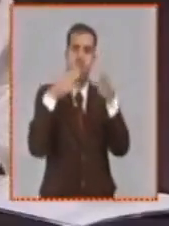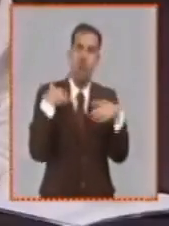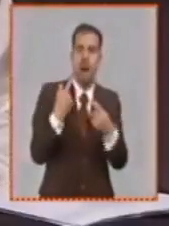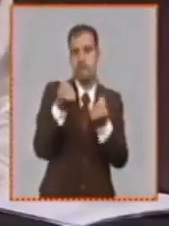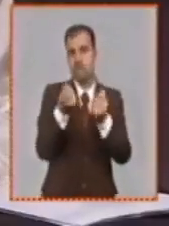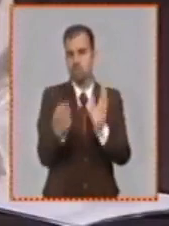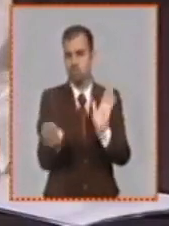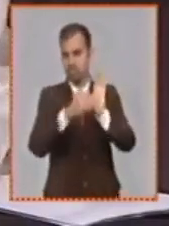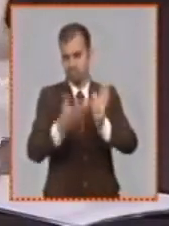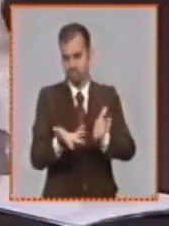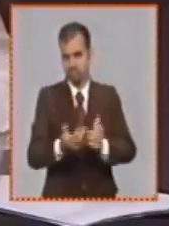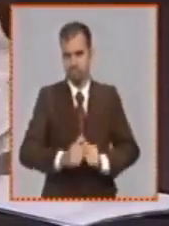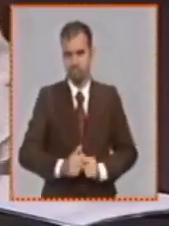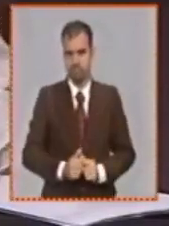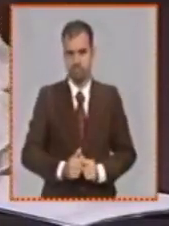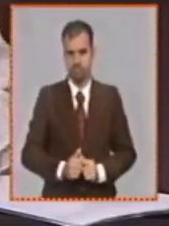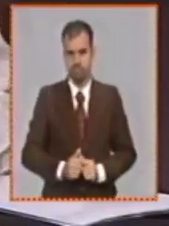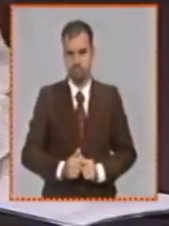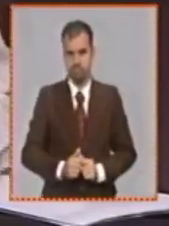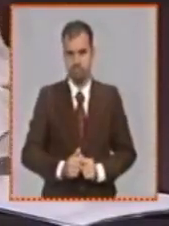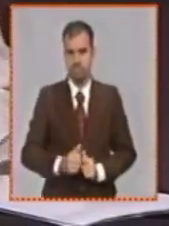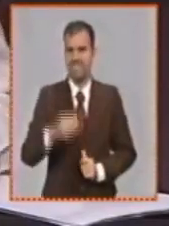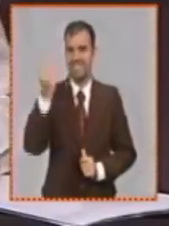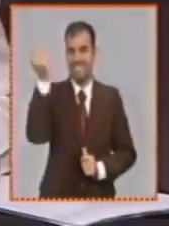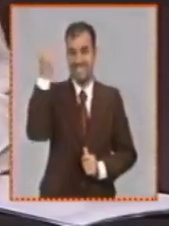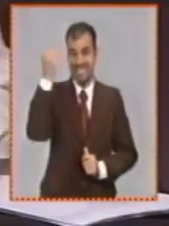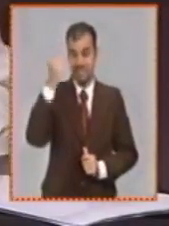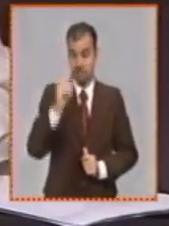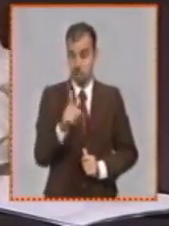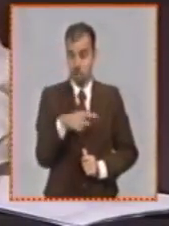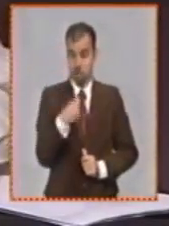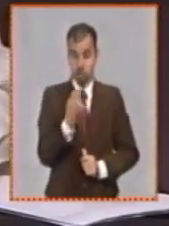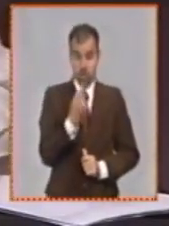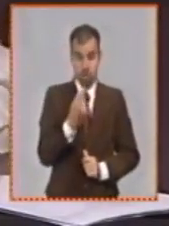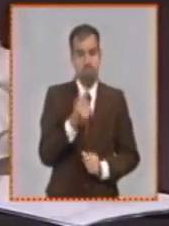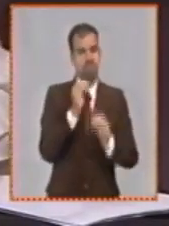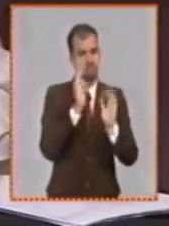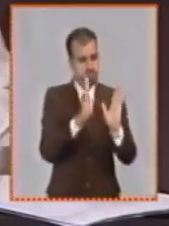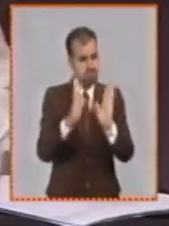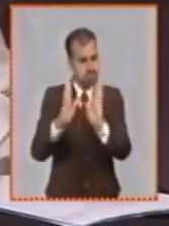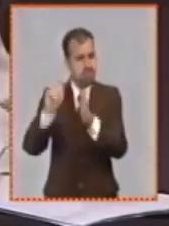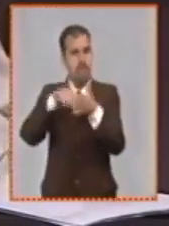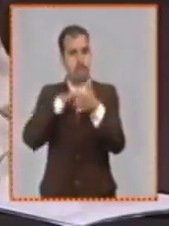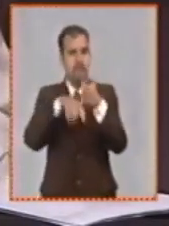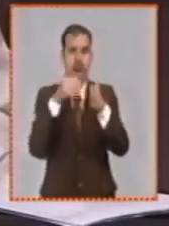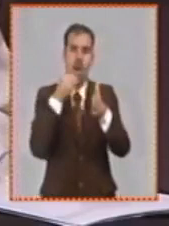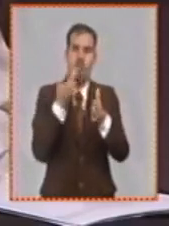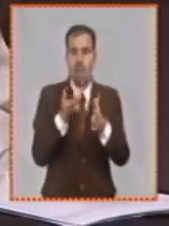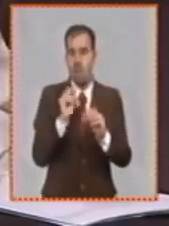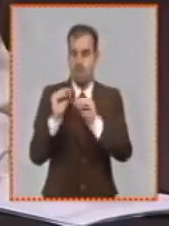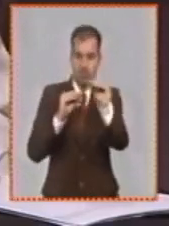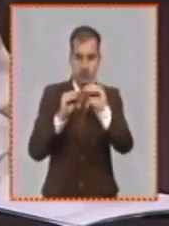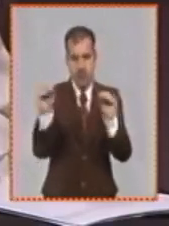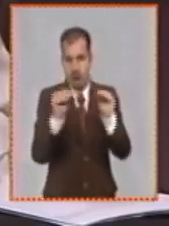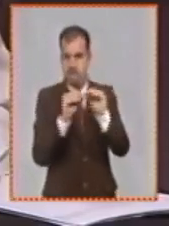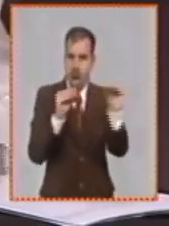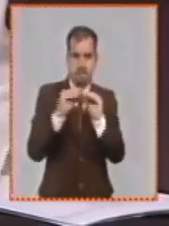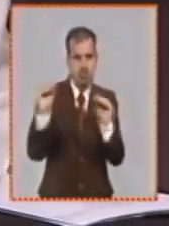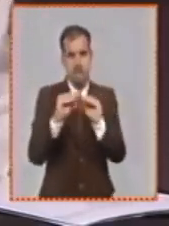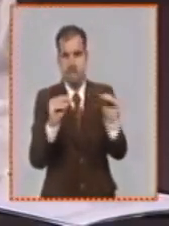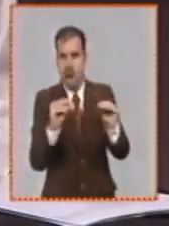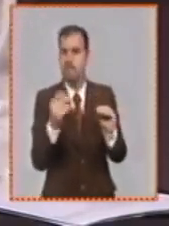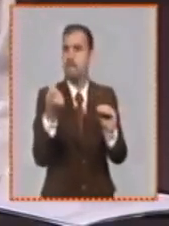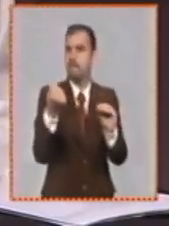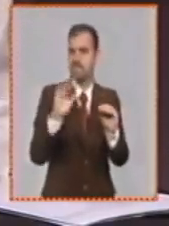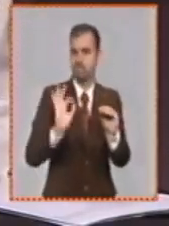principio que está concebido en la política, que es la descentralización paulatina ordenada en las facultades de aprobación de estos precios.